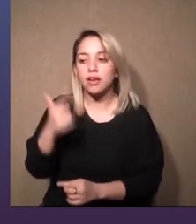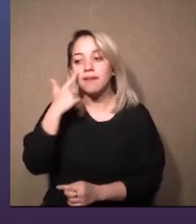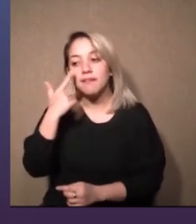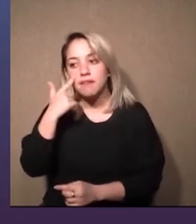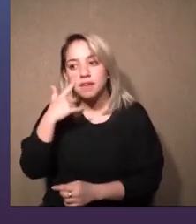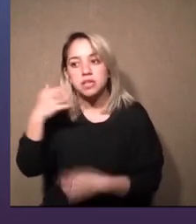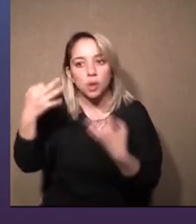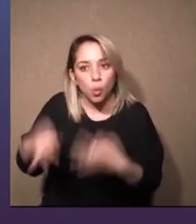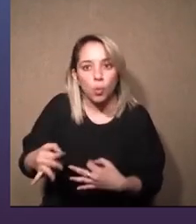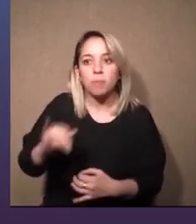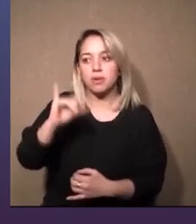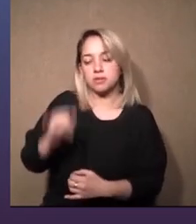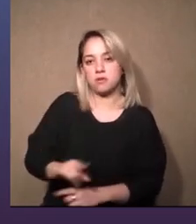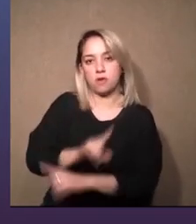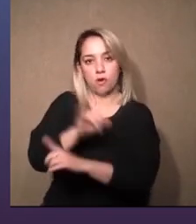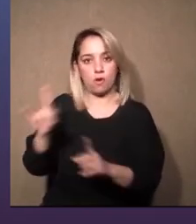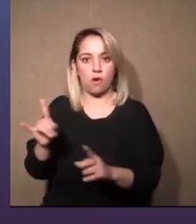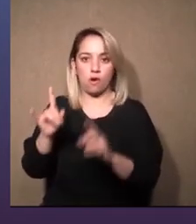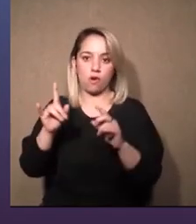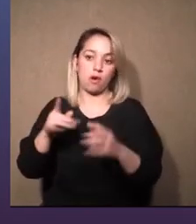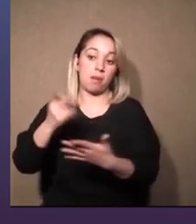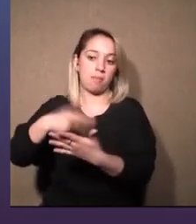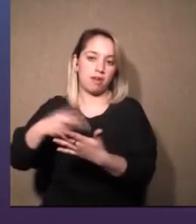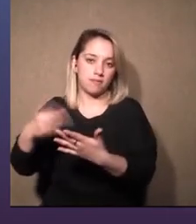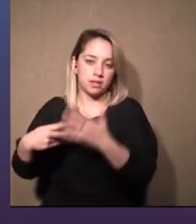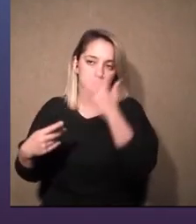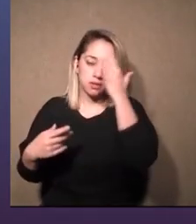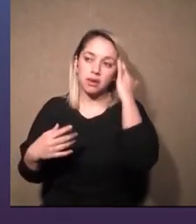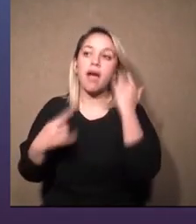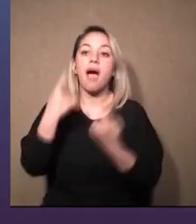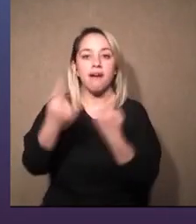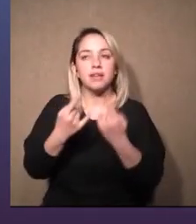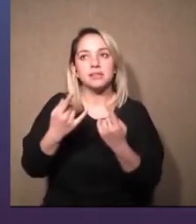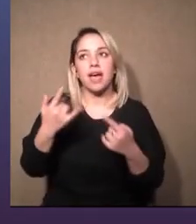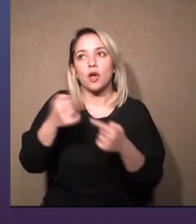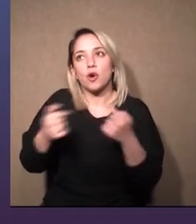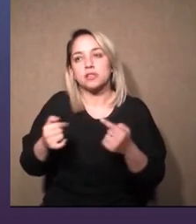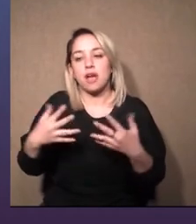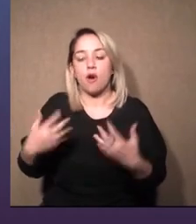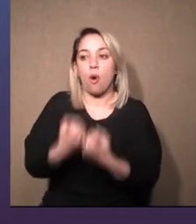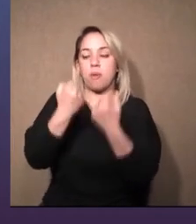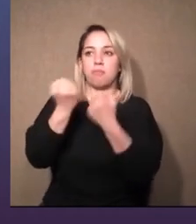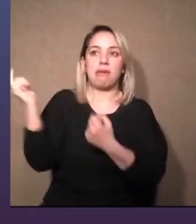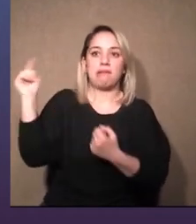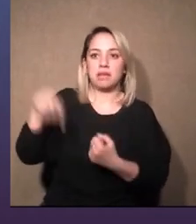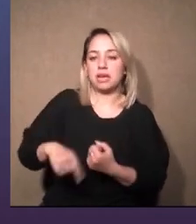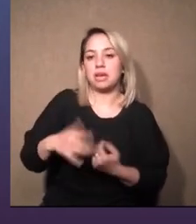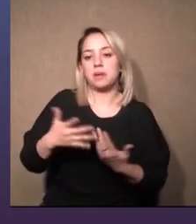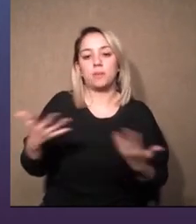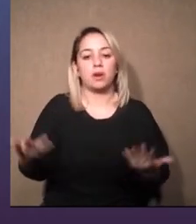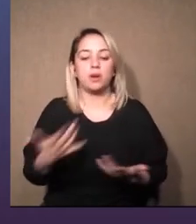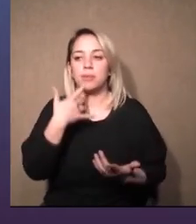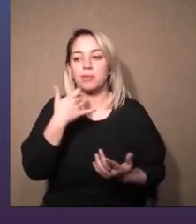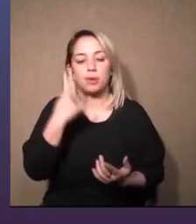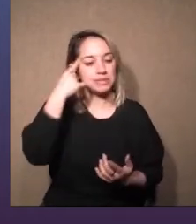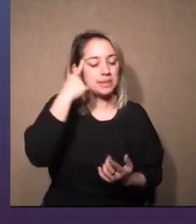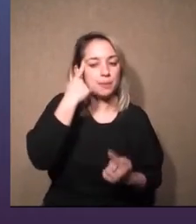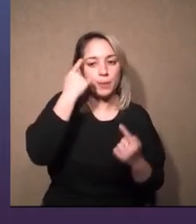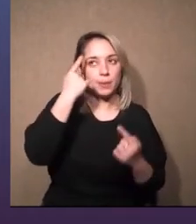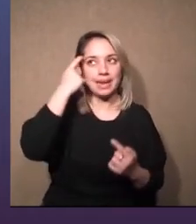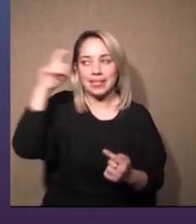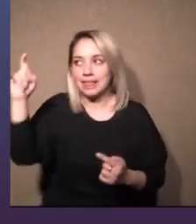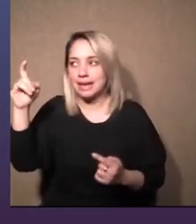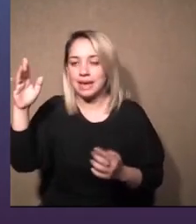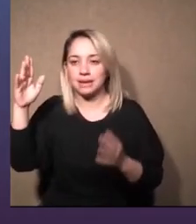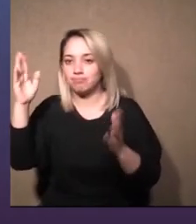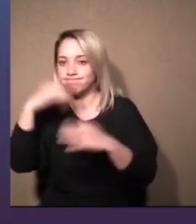y tratar de sortear los imprevistos bueno si algo se pensó de una manera y no funciona